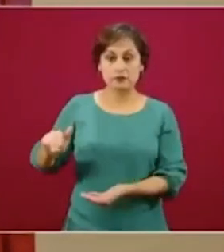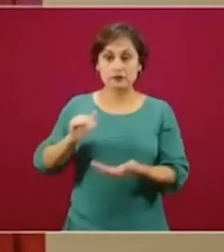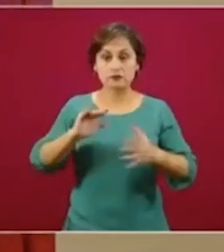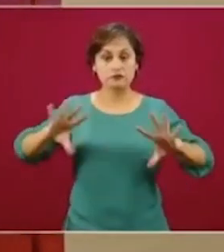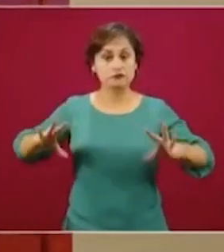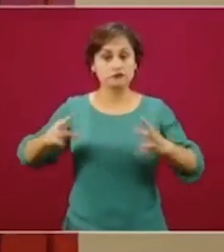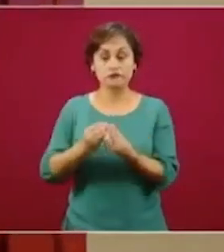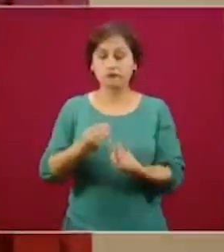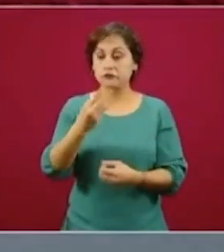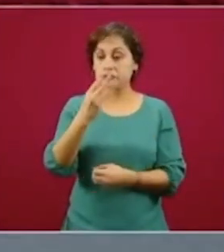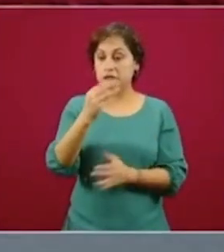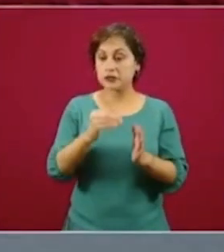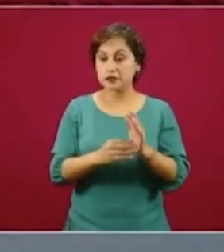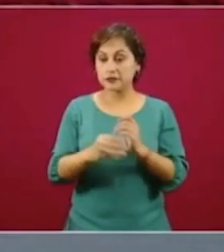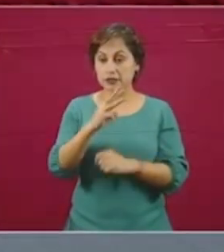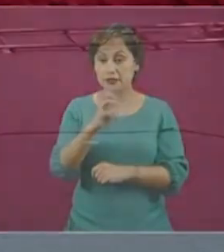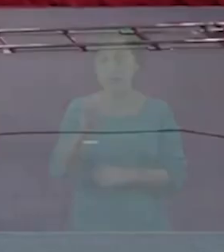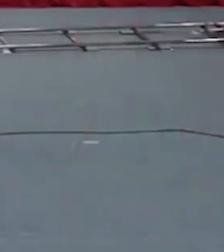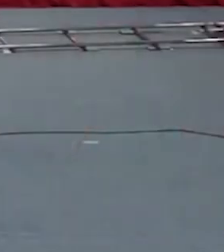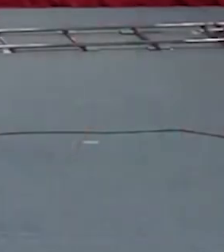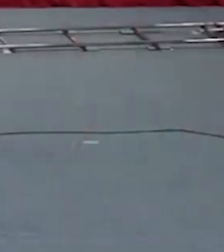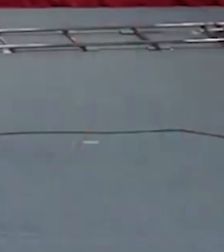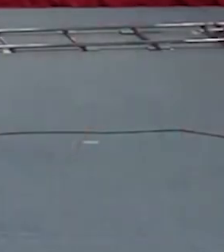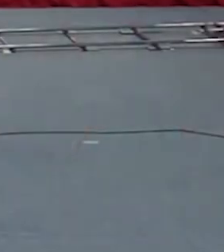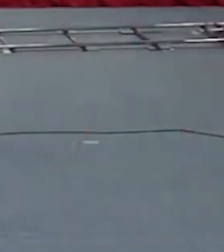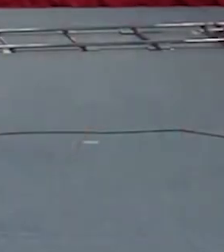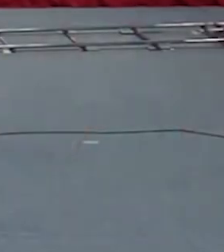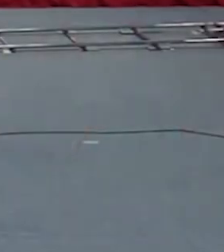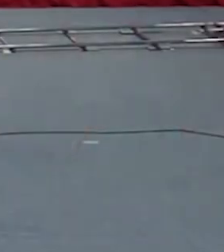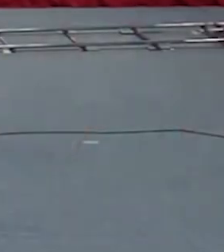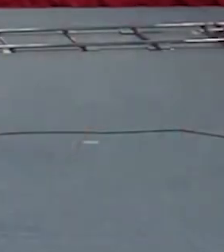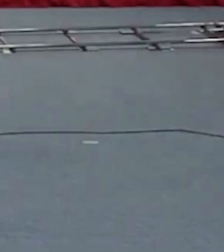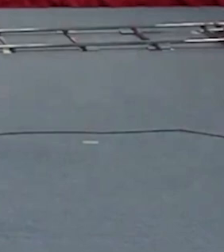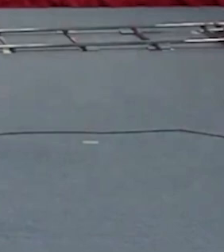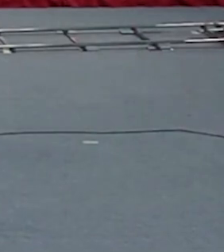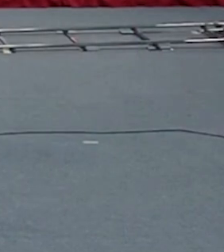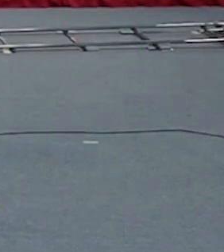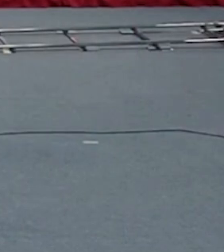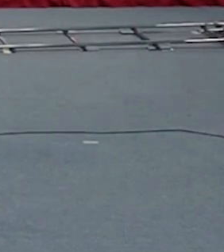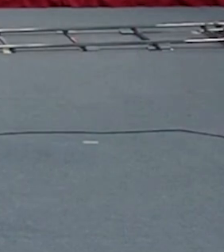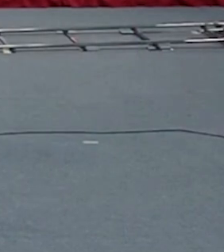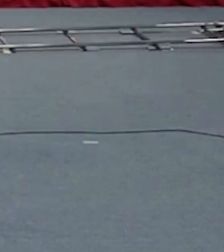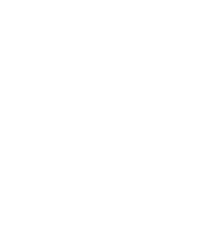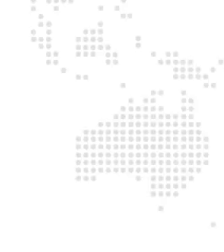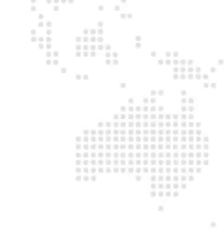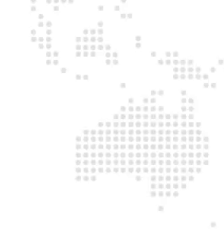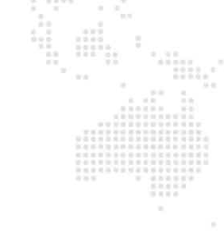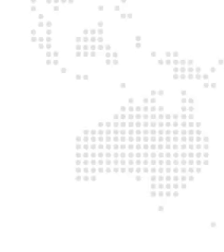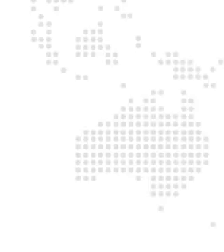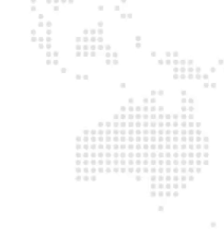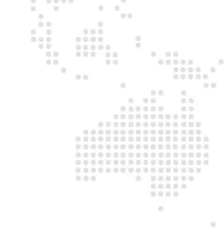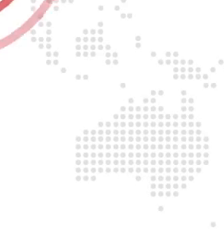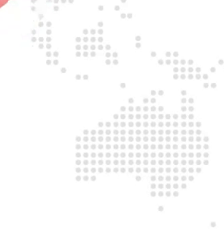350 pesos por hectárea, es como si le diéramos a un productor tres mil 350 pesos por hectárea.